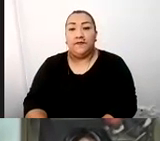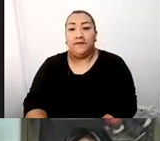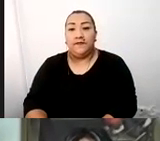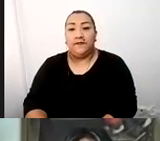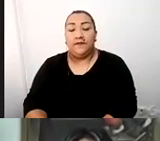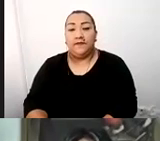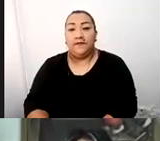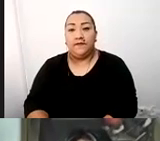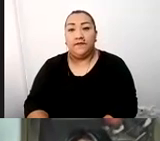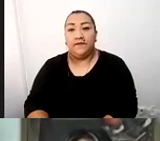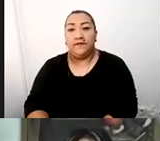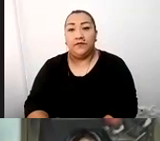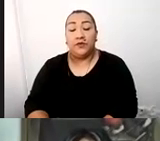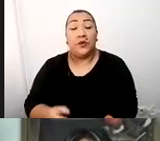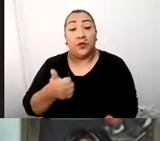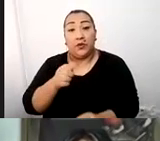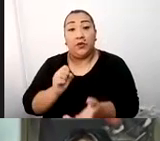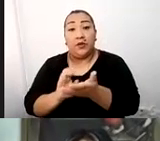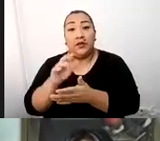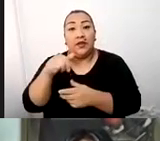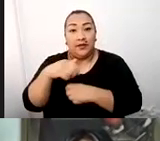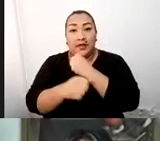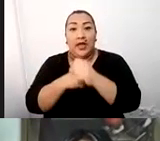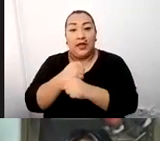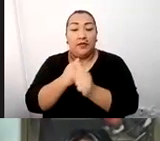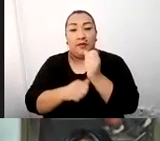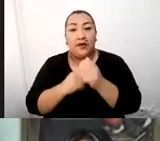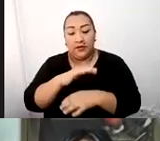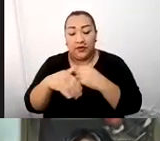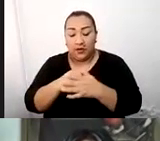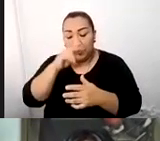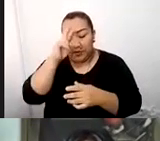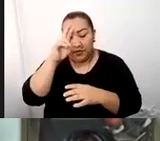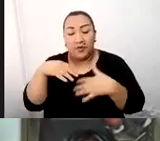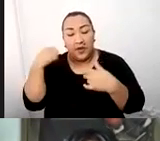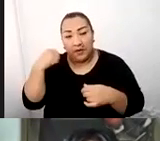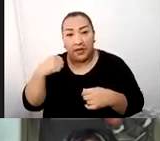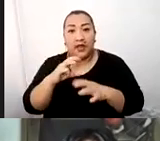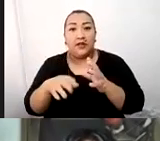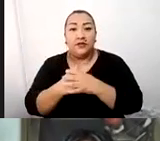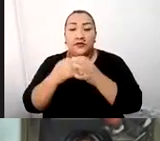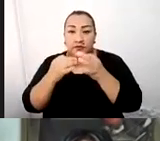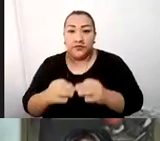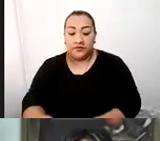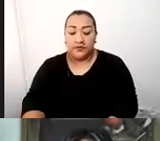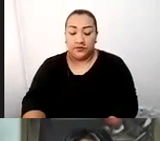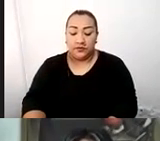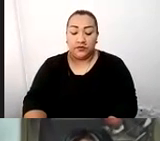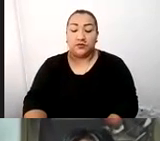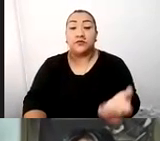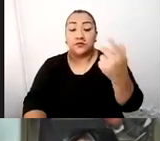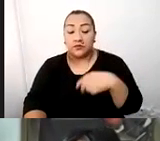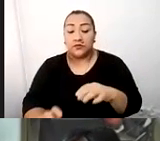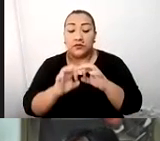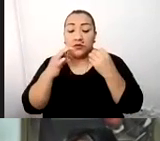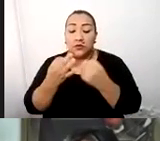para que ustedes, hermanos de Perú, puedan viajar también con la seguridad de que pueden venir con la familia, con los propios vehículos y les vamos a dar todas las